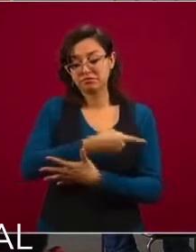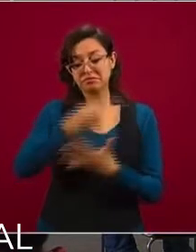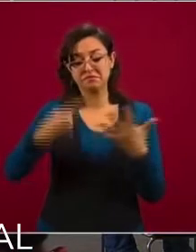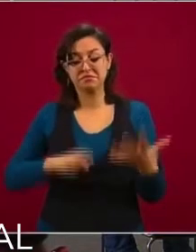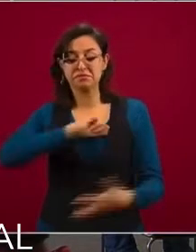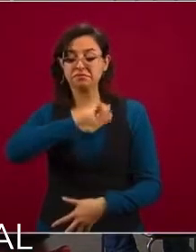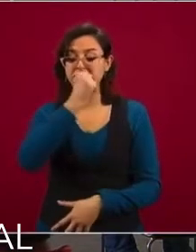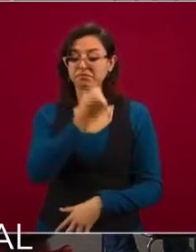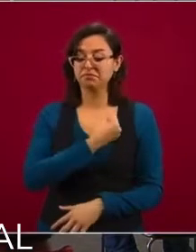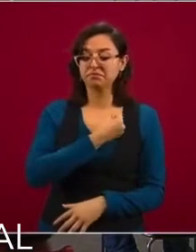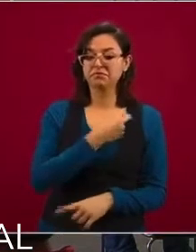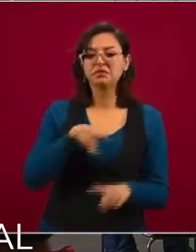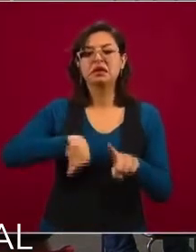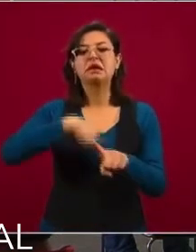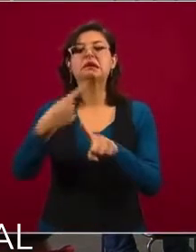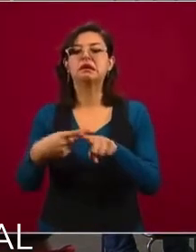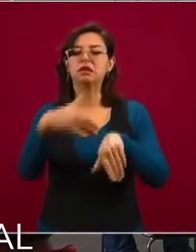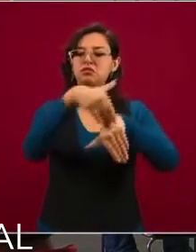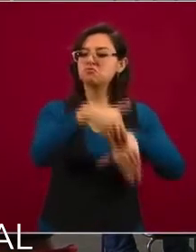sanitarias.